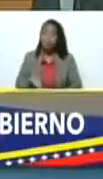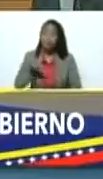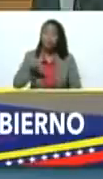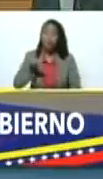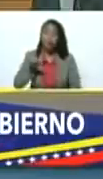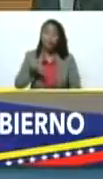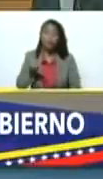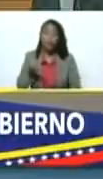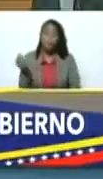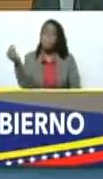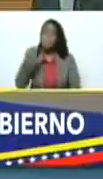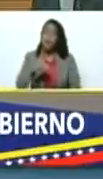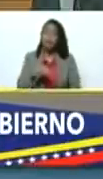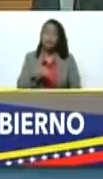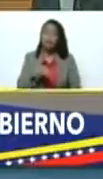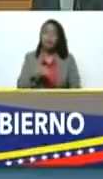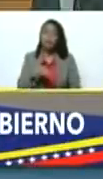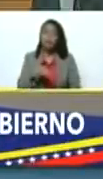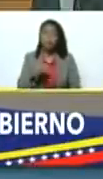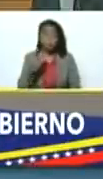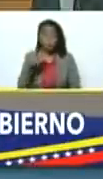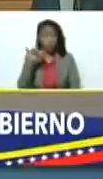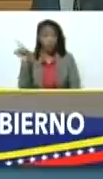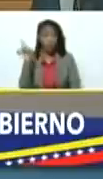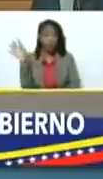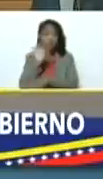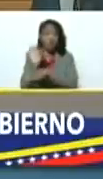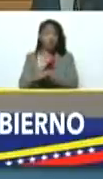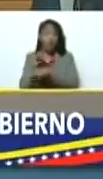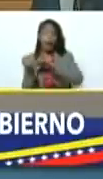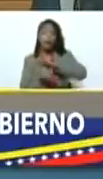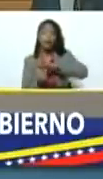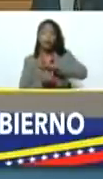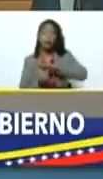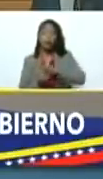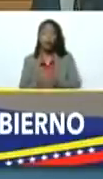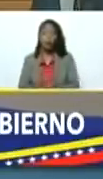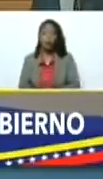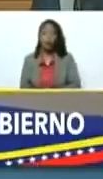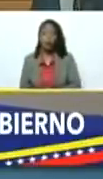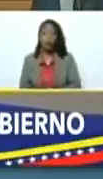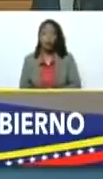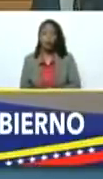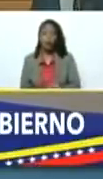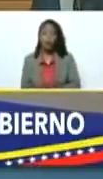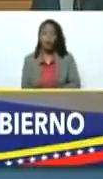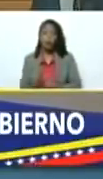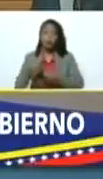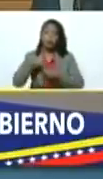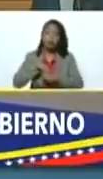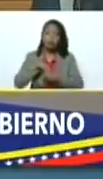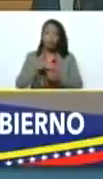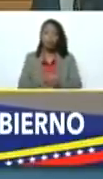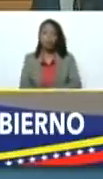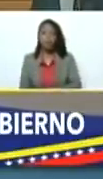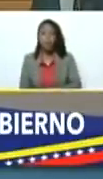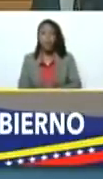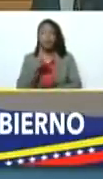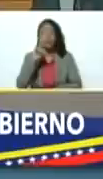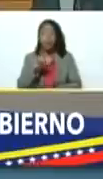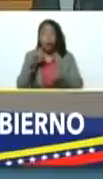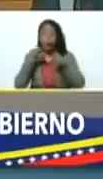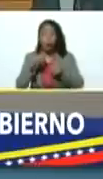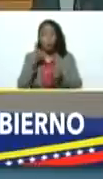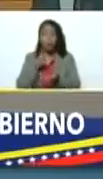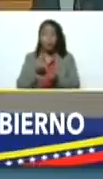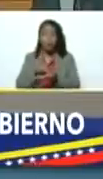Mucho más, inclusive, de sus funciones institucionales interinas. También por aquí está